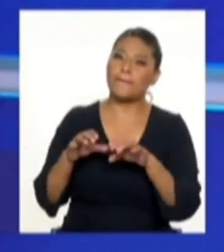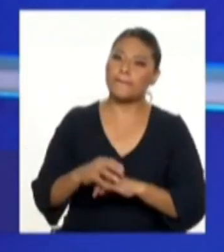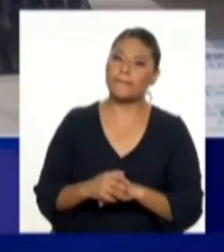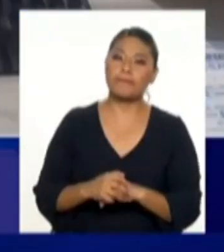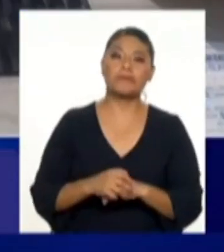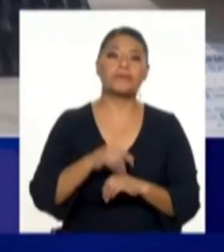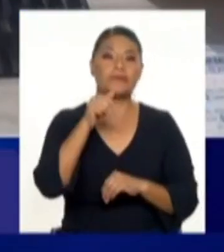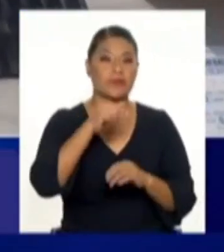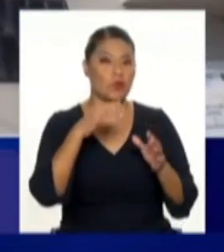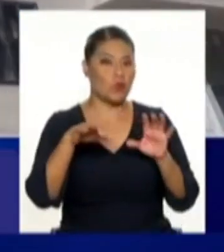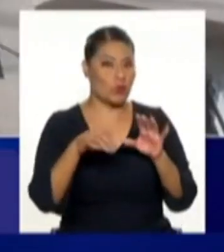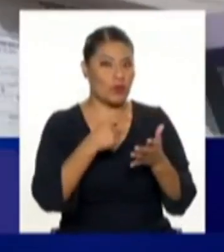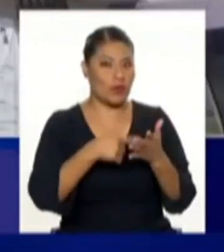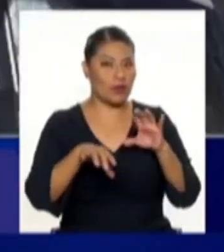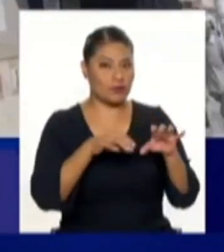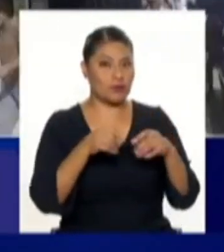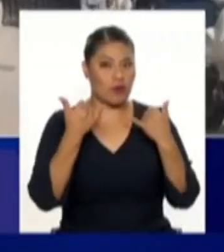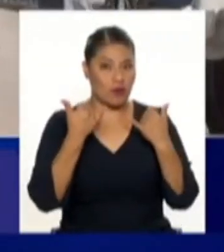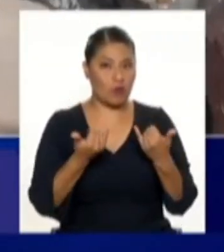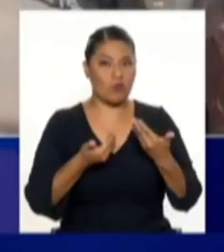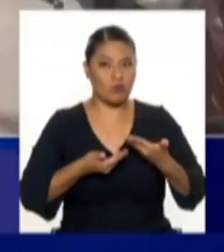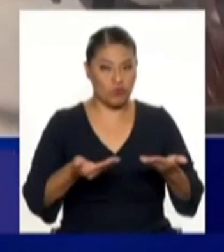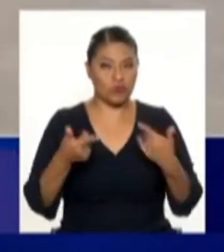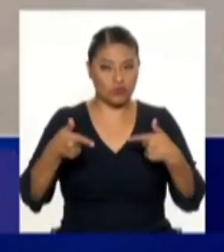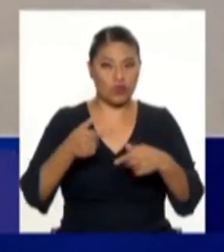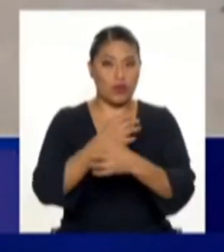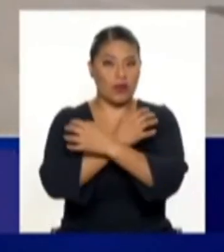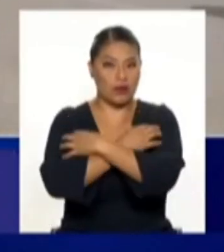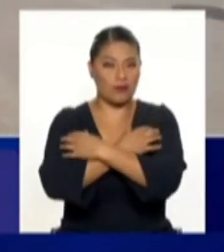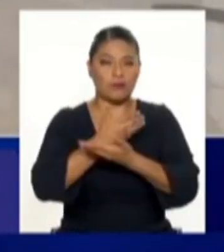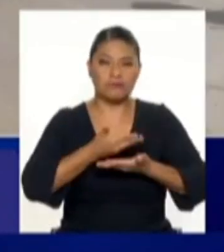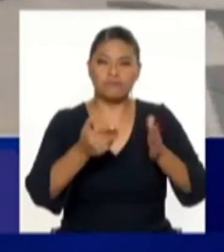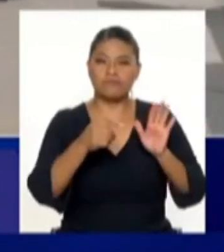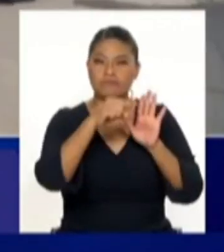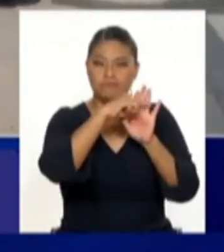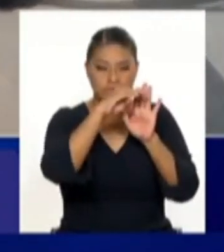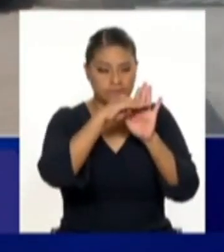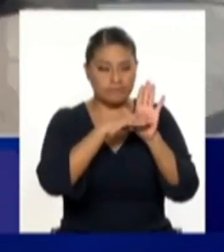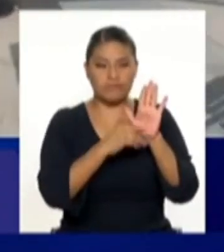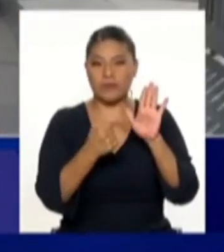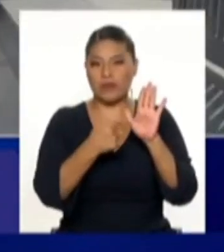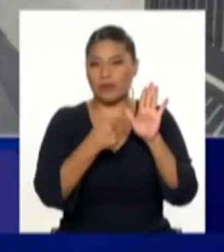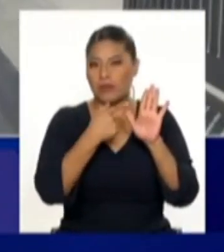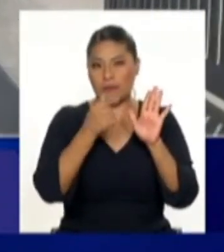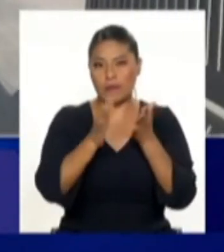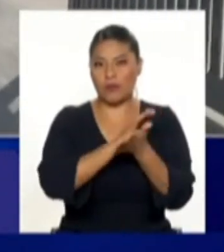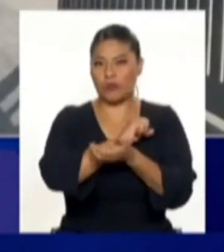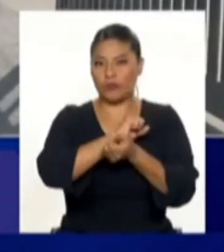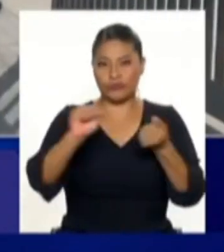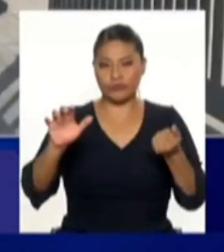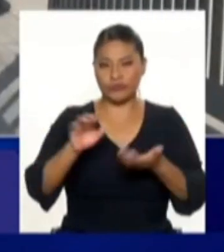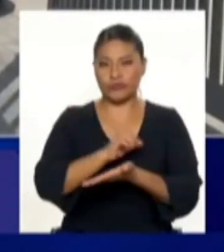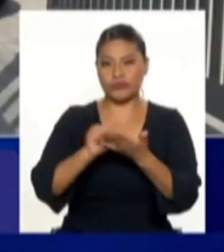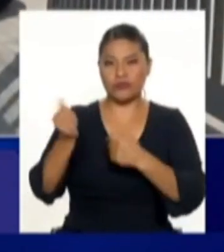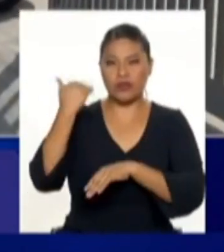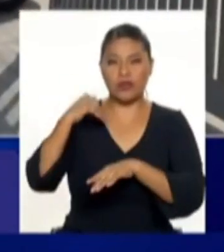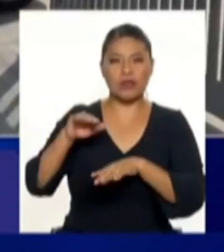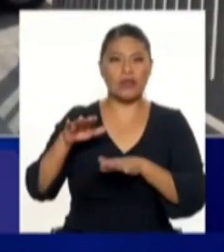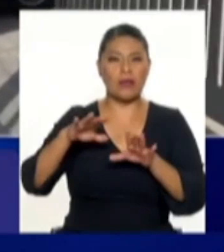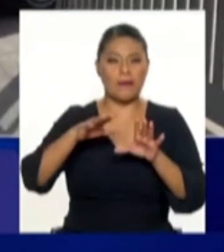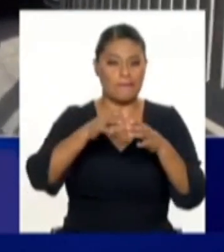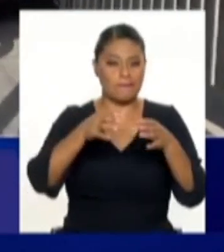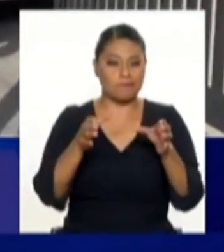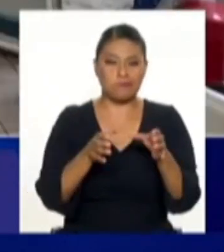Las deberían estar, de acuerdo, como lo estamos haciendo recién nosotros, en un plan de eliminación de los residuos,